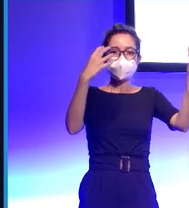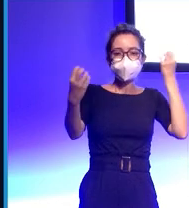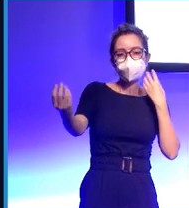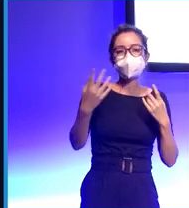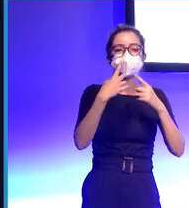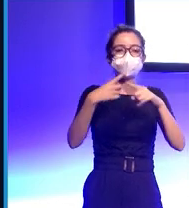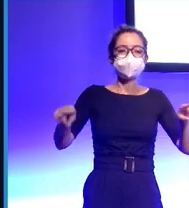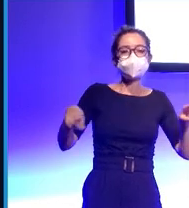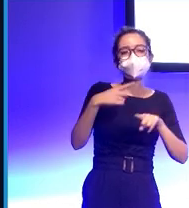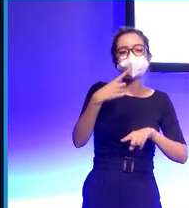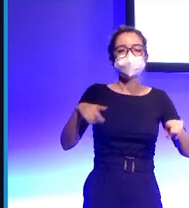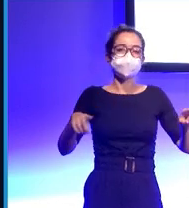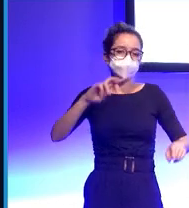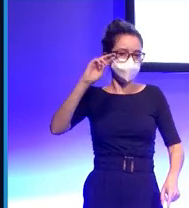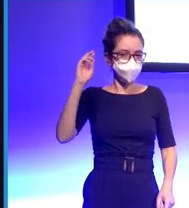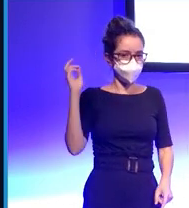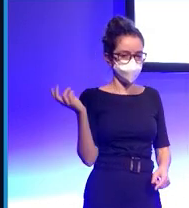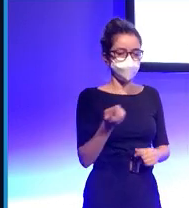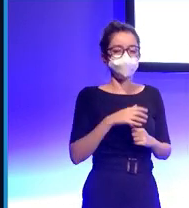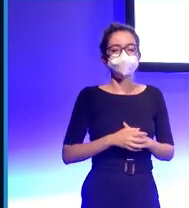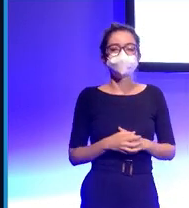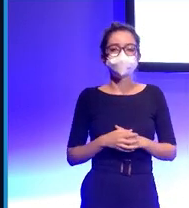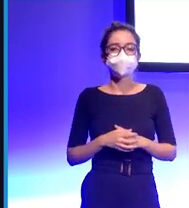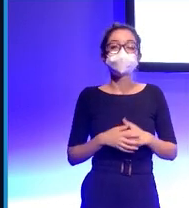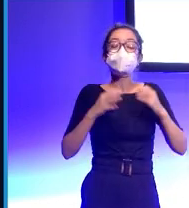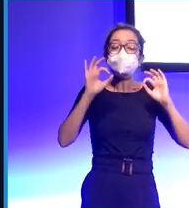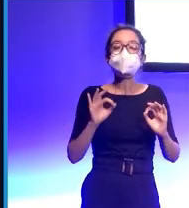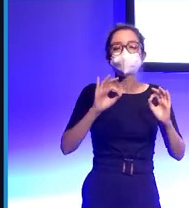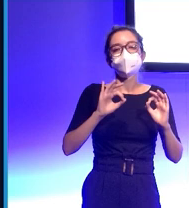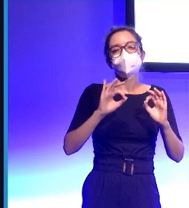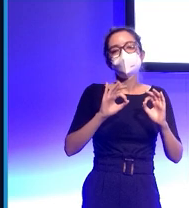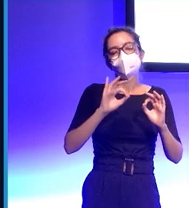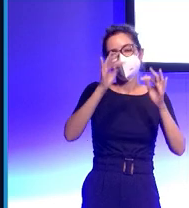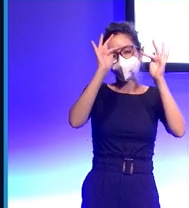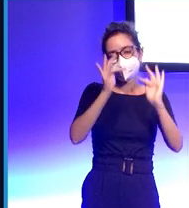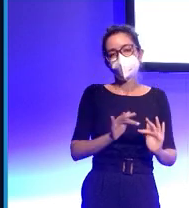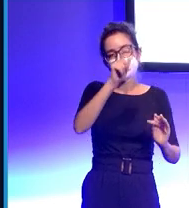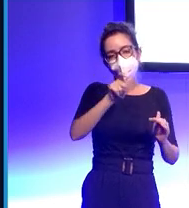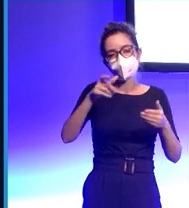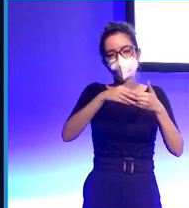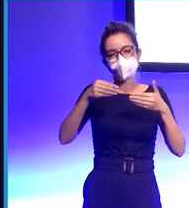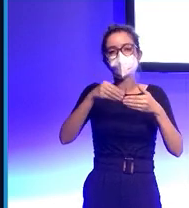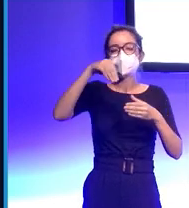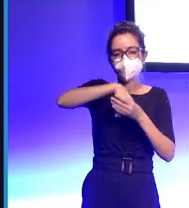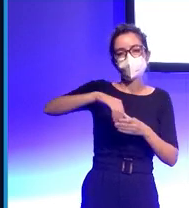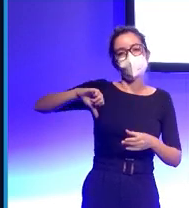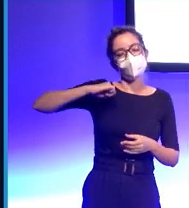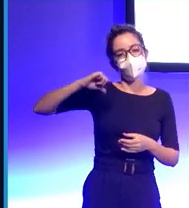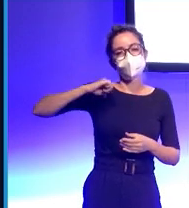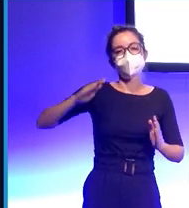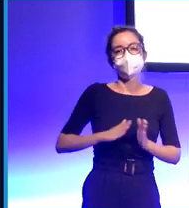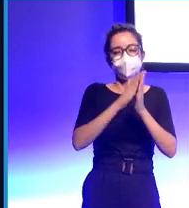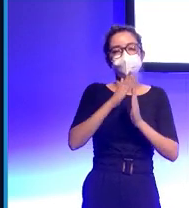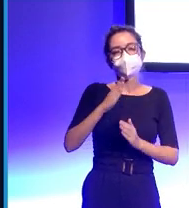niño etcétera y como os decía actualmente estamos haciendo los test de usuarios en el hospital de San Juan de Adéu de Barcelona